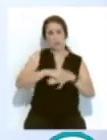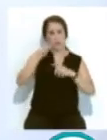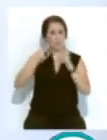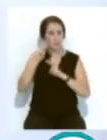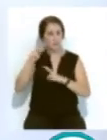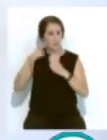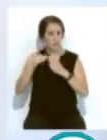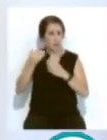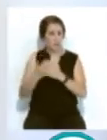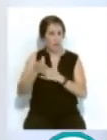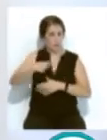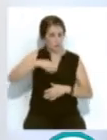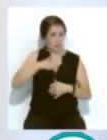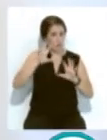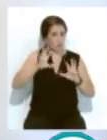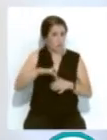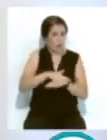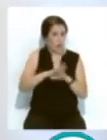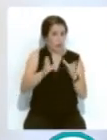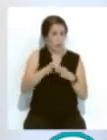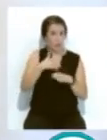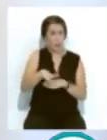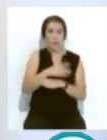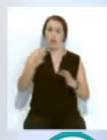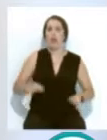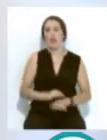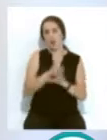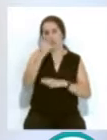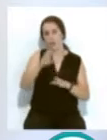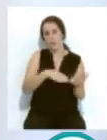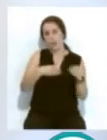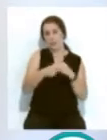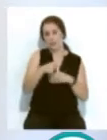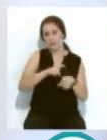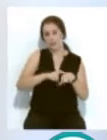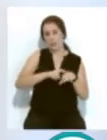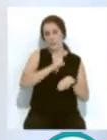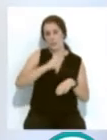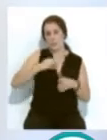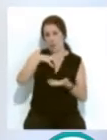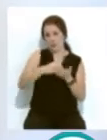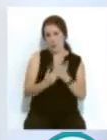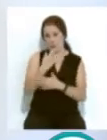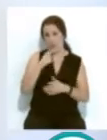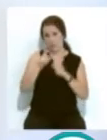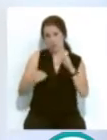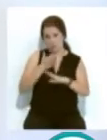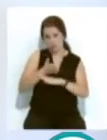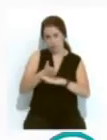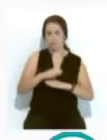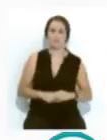las personas sin hogar... ...al igual que nosotros desde los equipos de calle y por supuesto siempre que haya materiales de este tipo... ...en el propio centro de día que es donde más personas acuden.